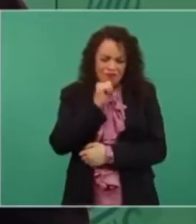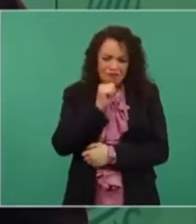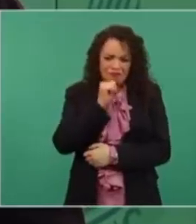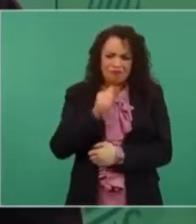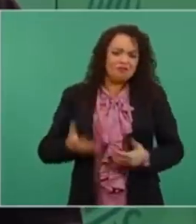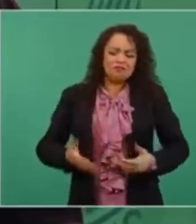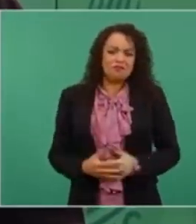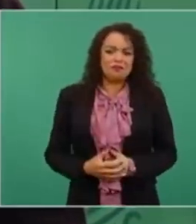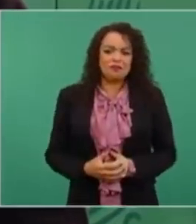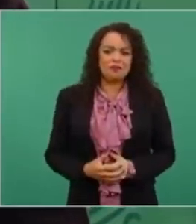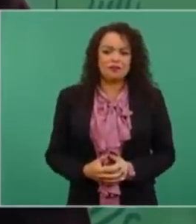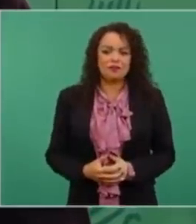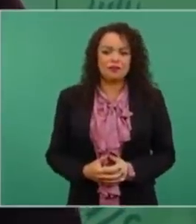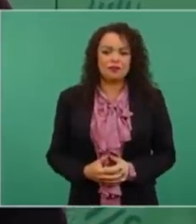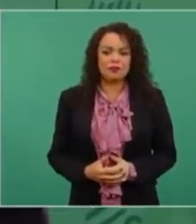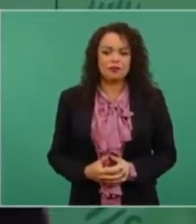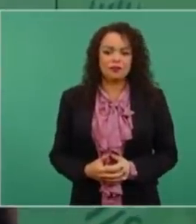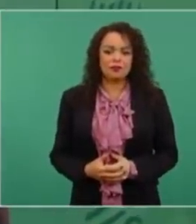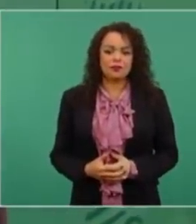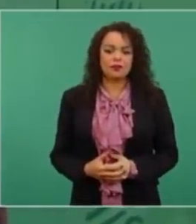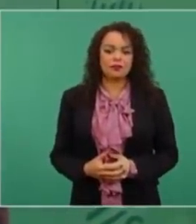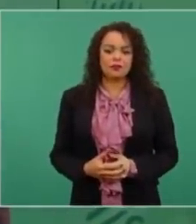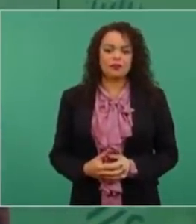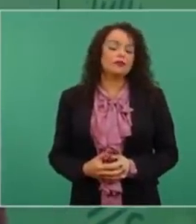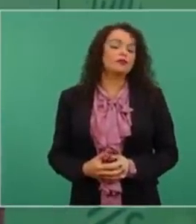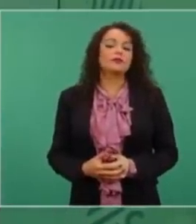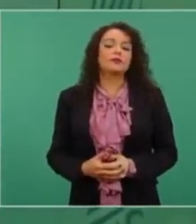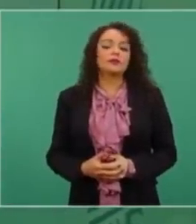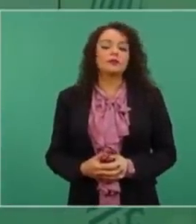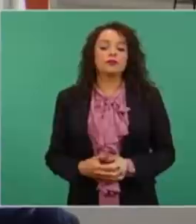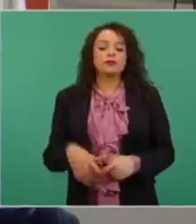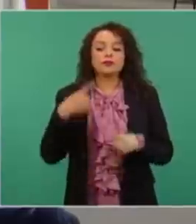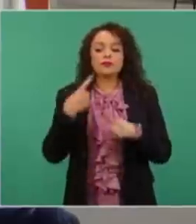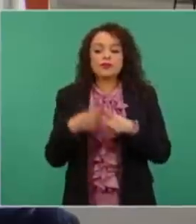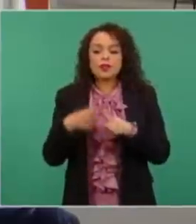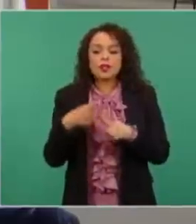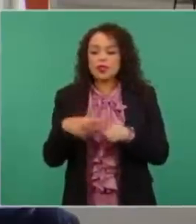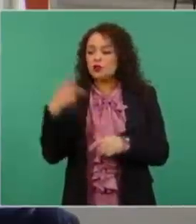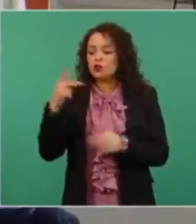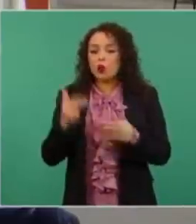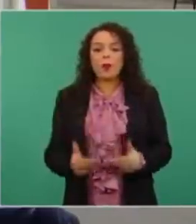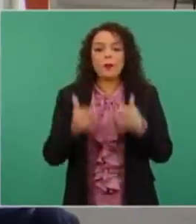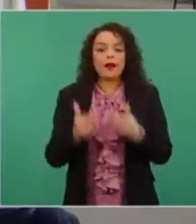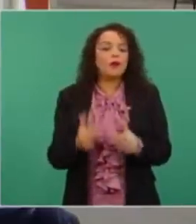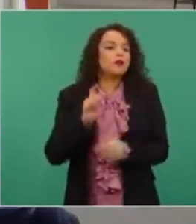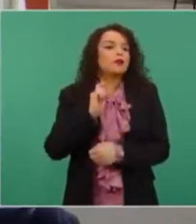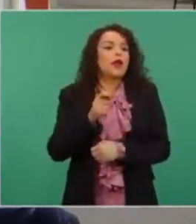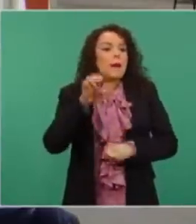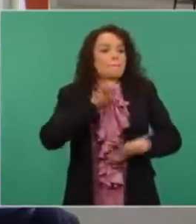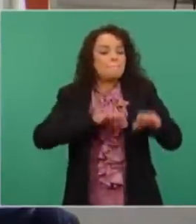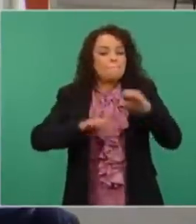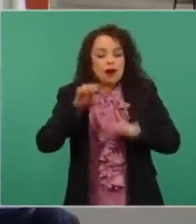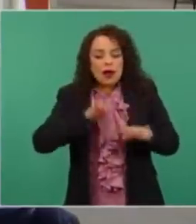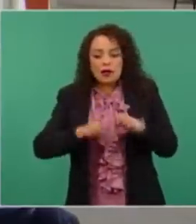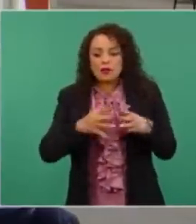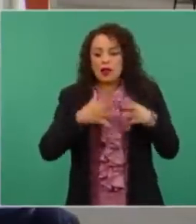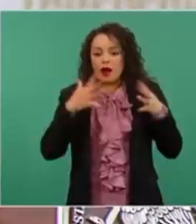Y quien se dedica a las empresas y tiene